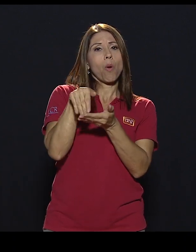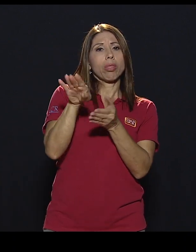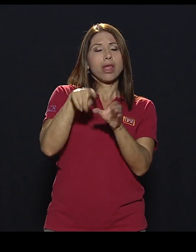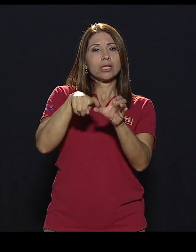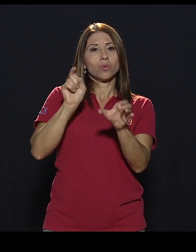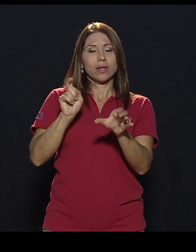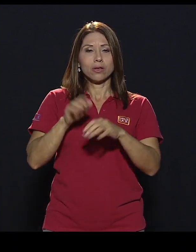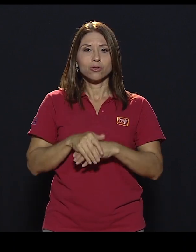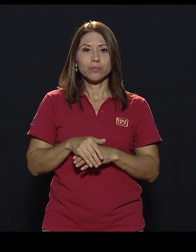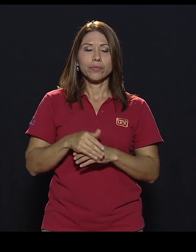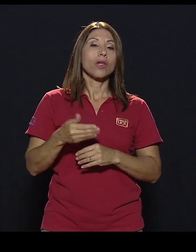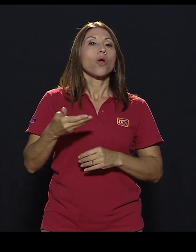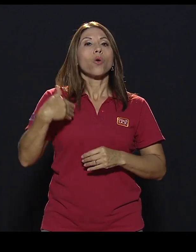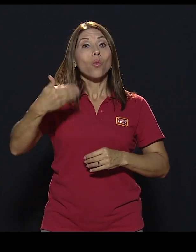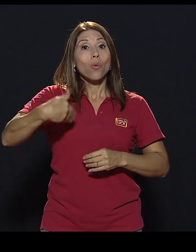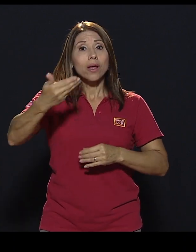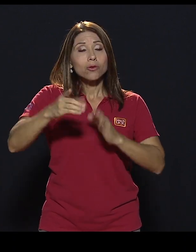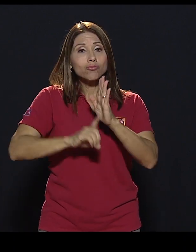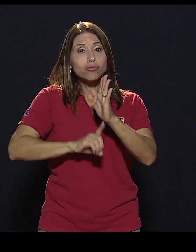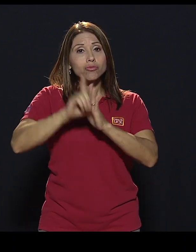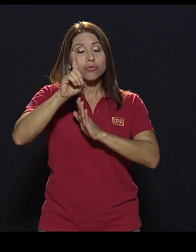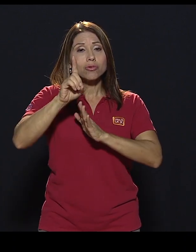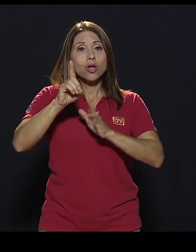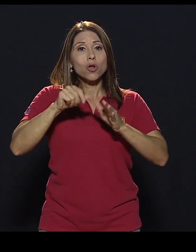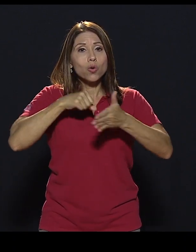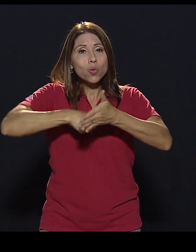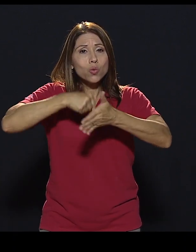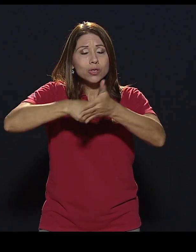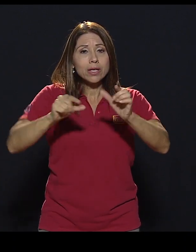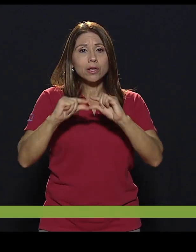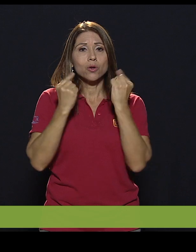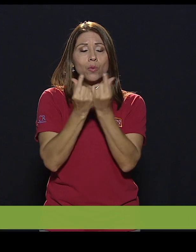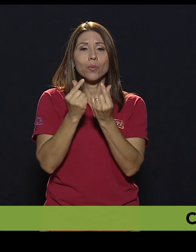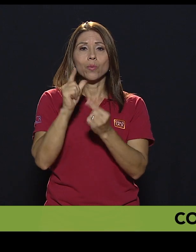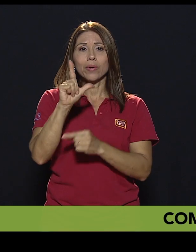Cuando se desarrolla la lucha del movimiento LGBTI,